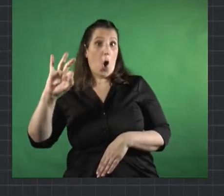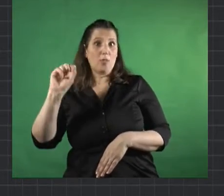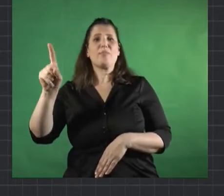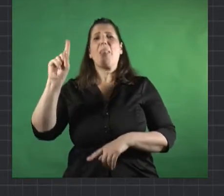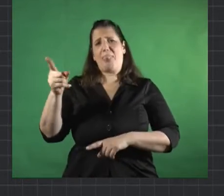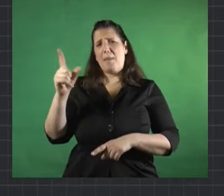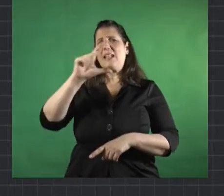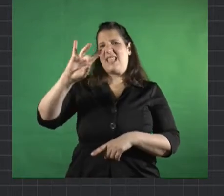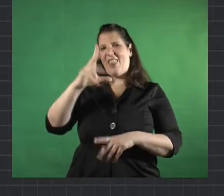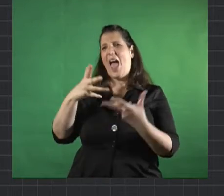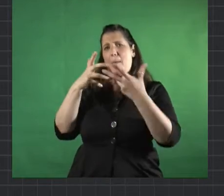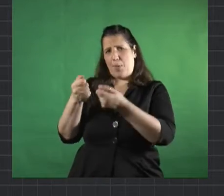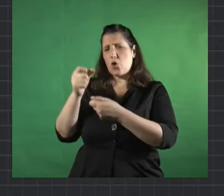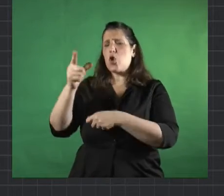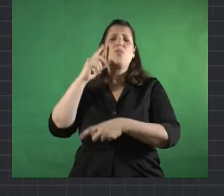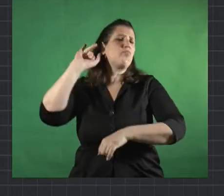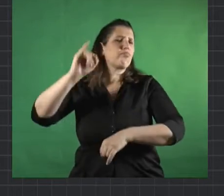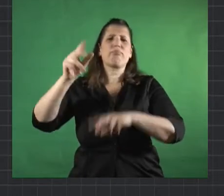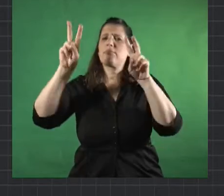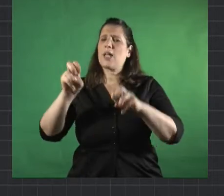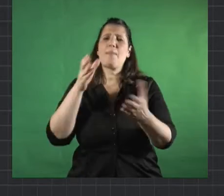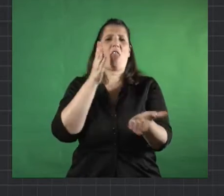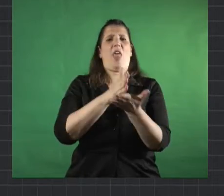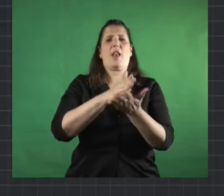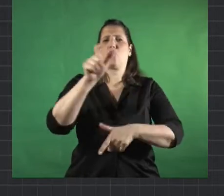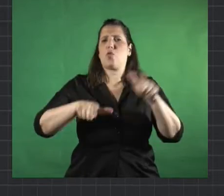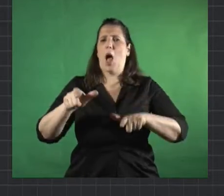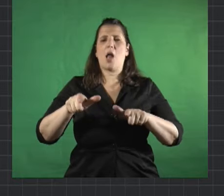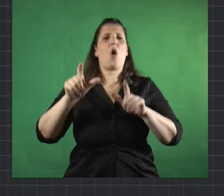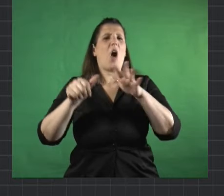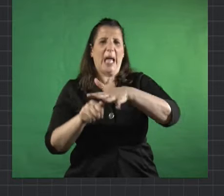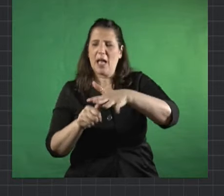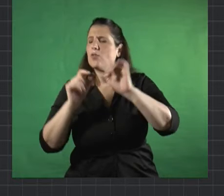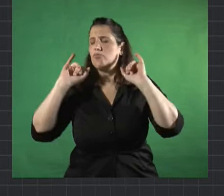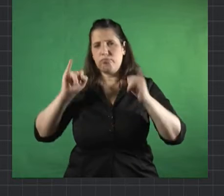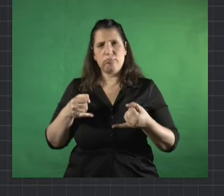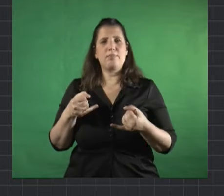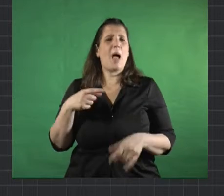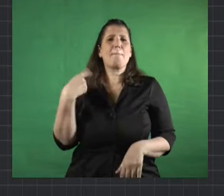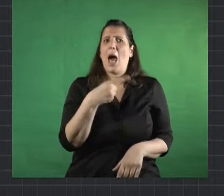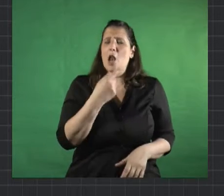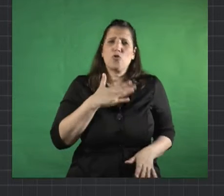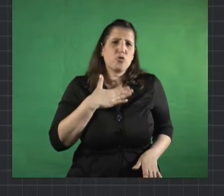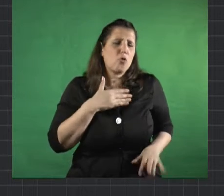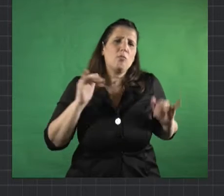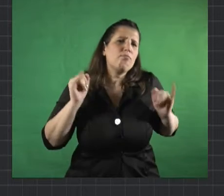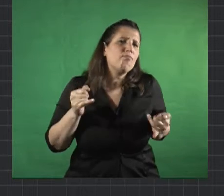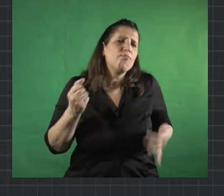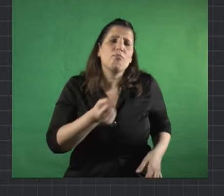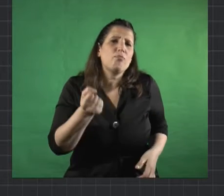en materia de Género y Derechos Humanos y para nosotros es una iniciativa indispensable. Se trata de